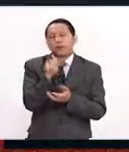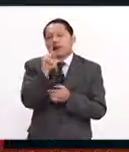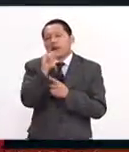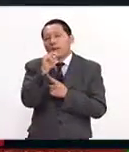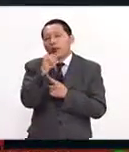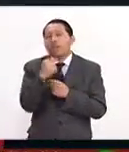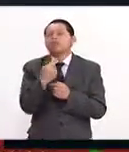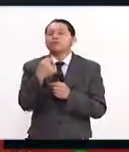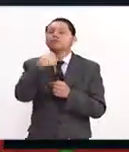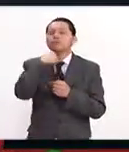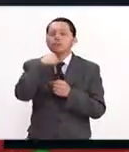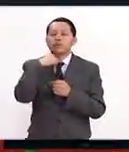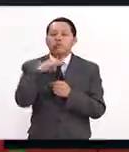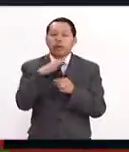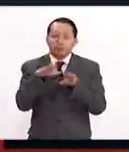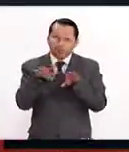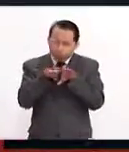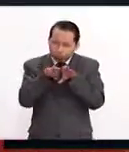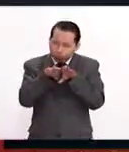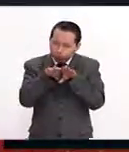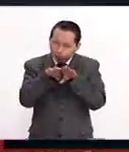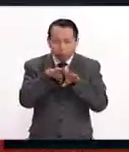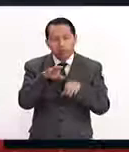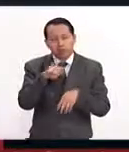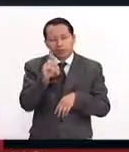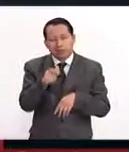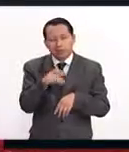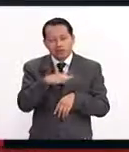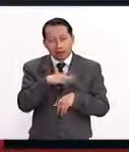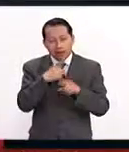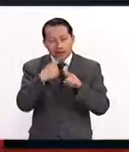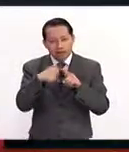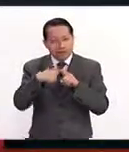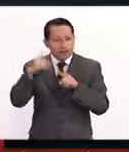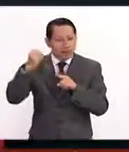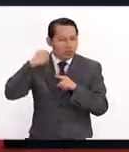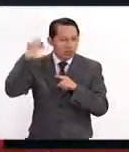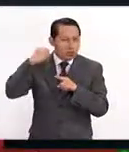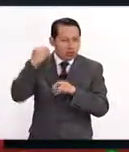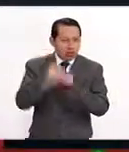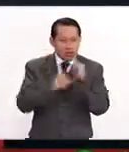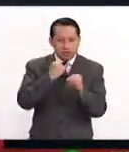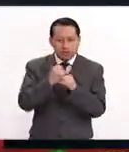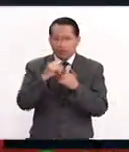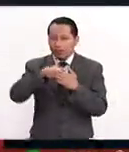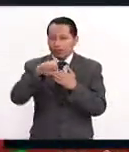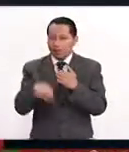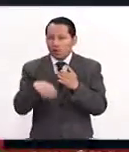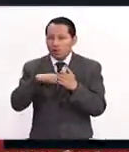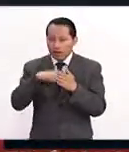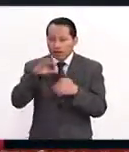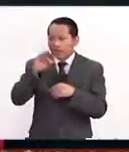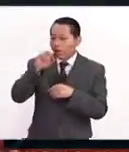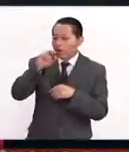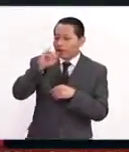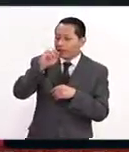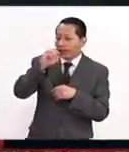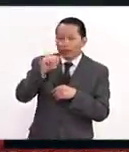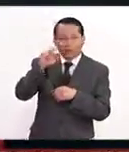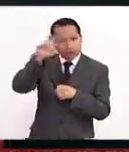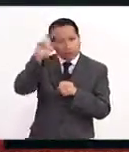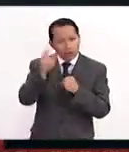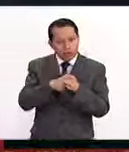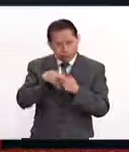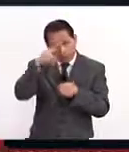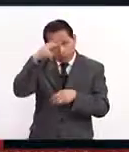las cuerdas vocales. Entonces hay diferentes estudios en diferentes foros internacionales, por ejemplo la Unión de Foniatras Europeos, a la cual